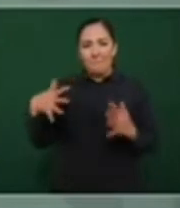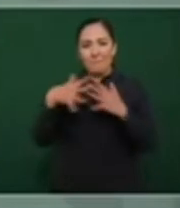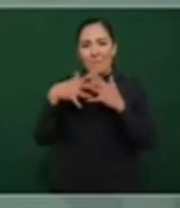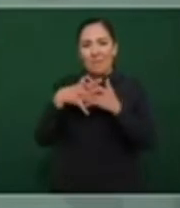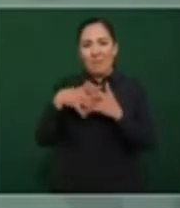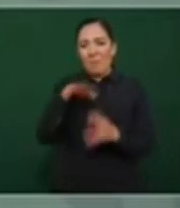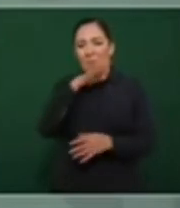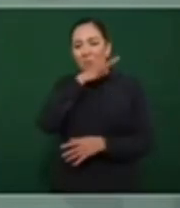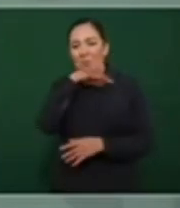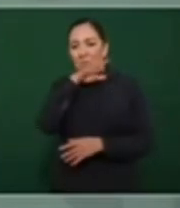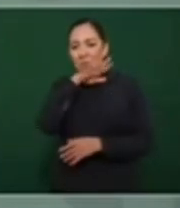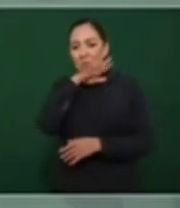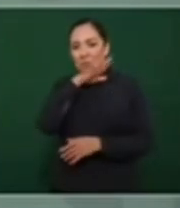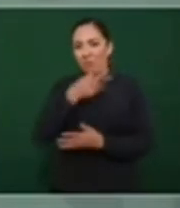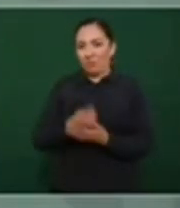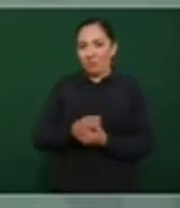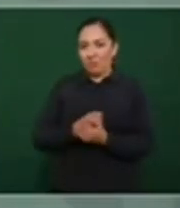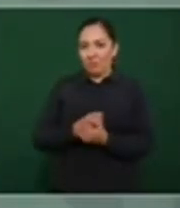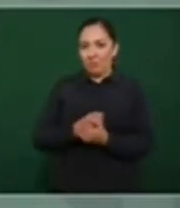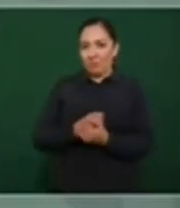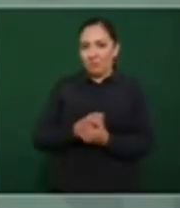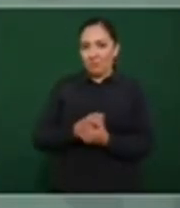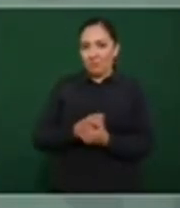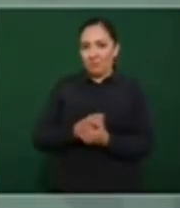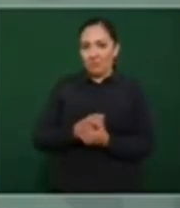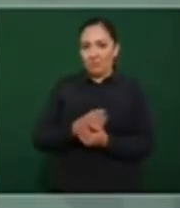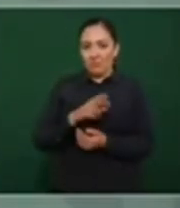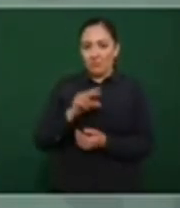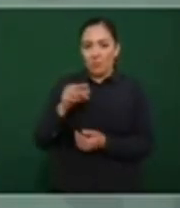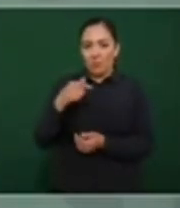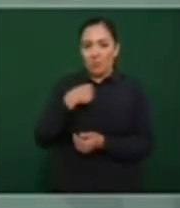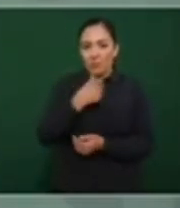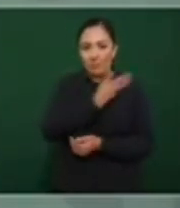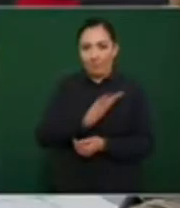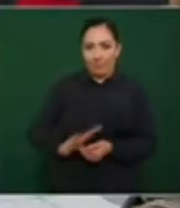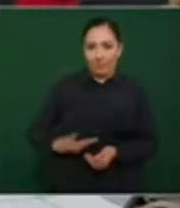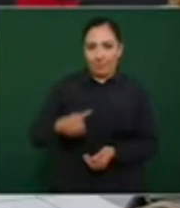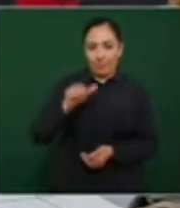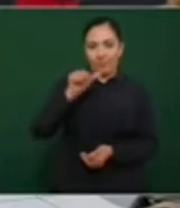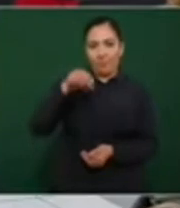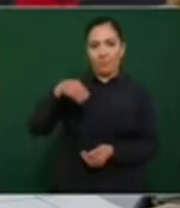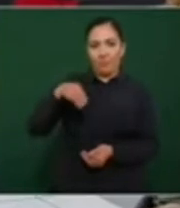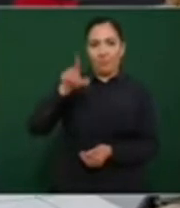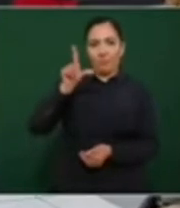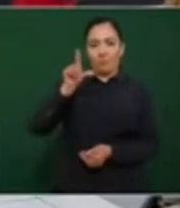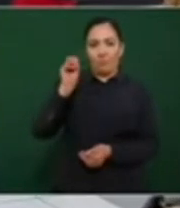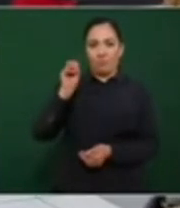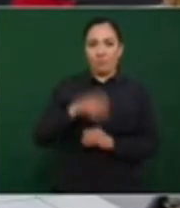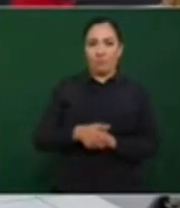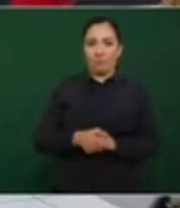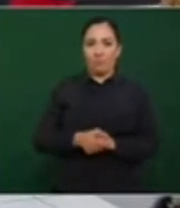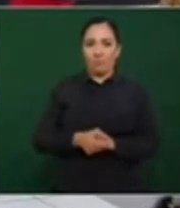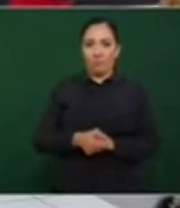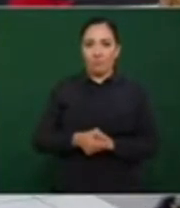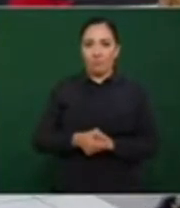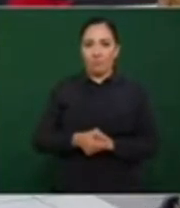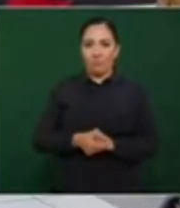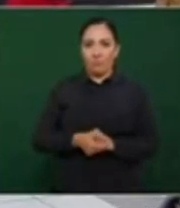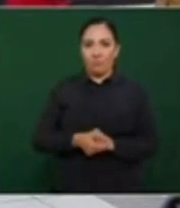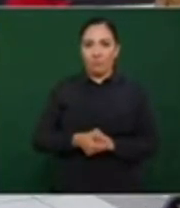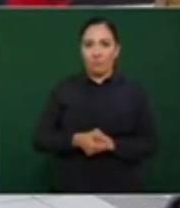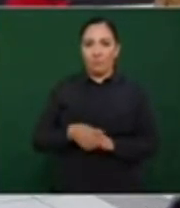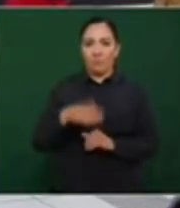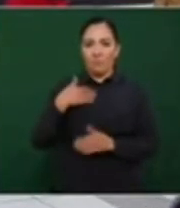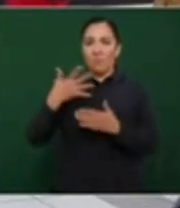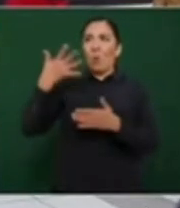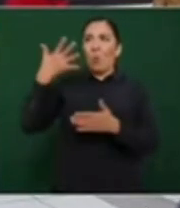y no es Andrés Manuel. Dios, ya llevo tiempo en esto